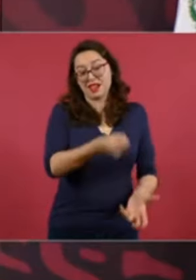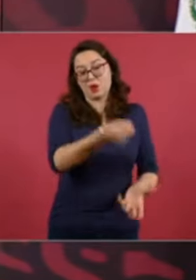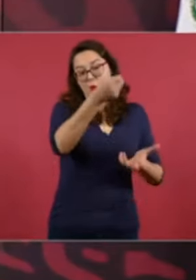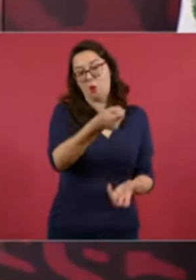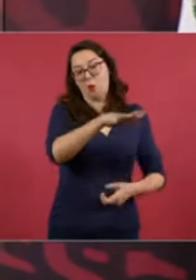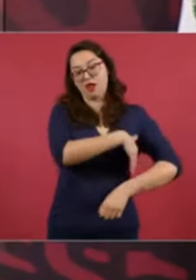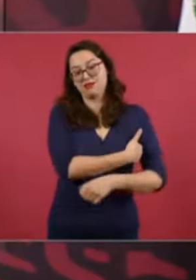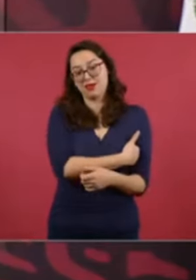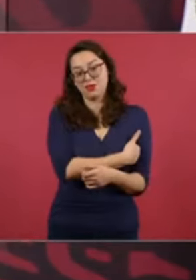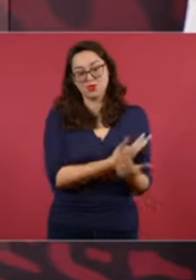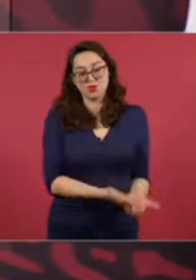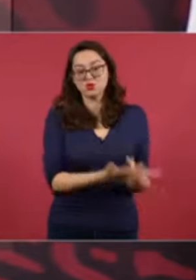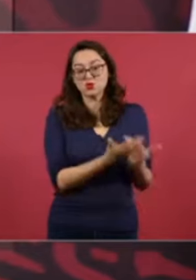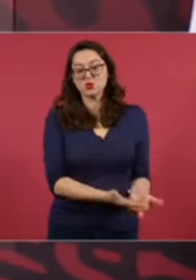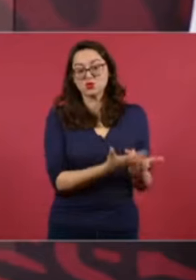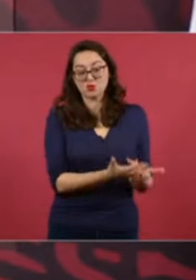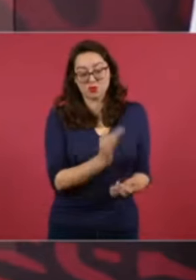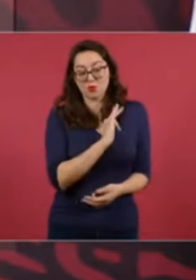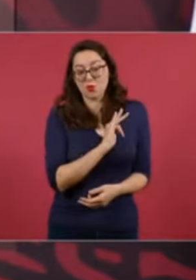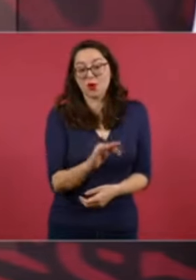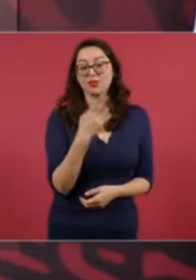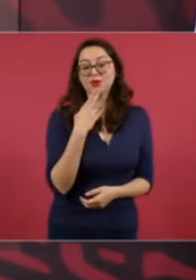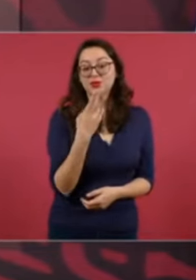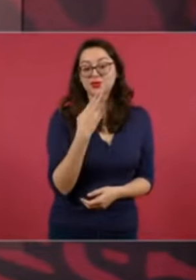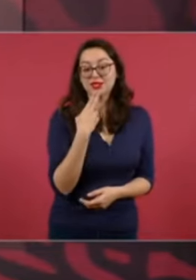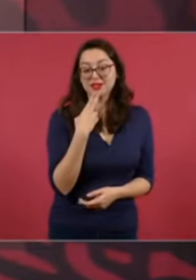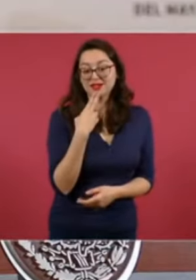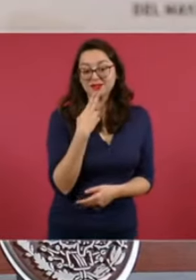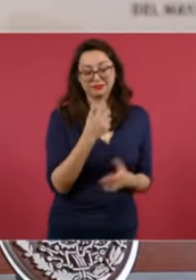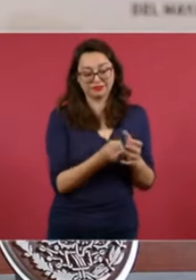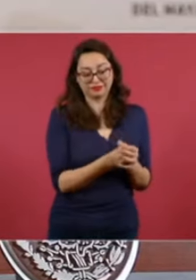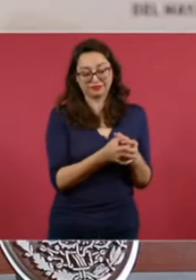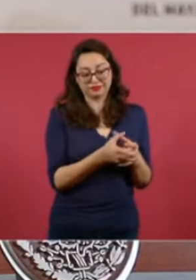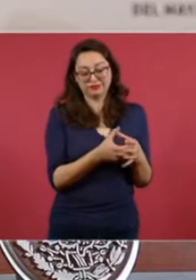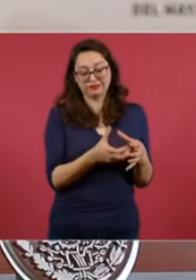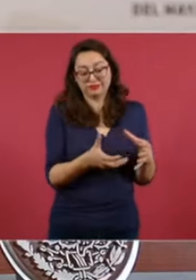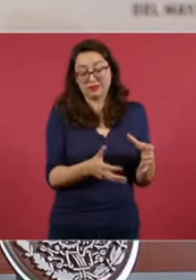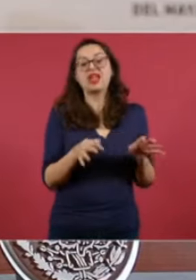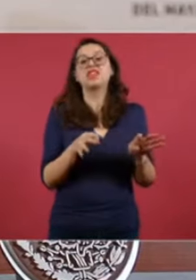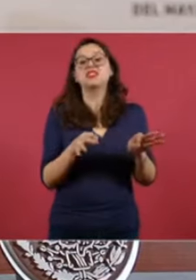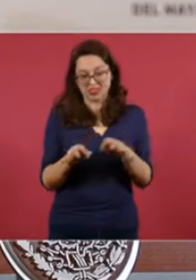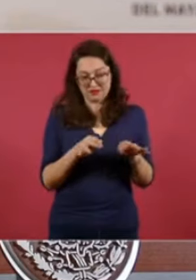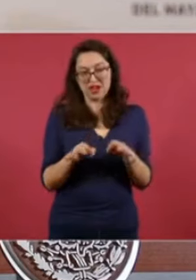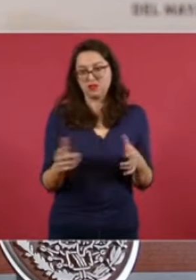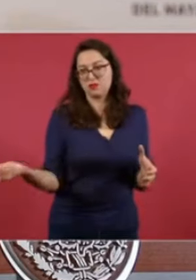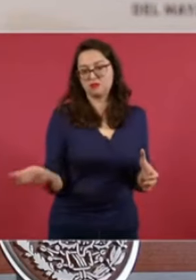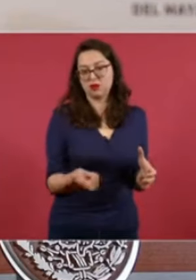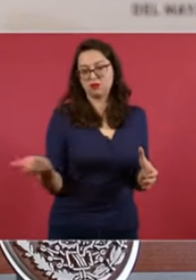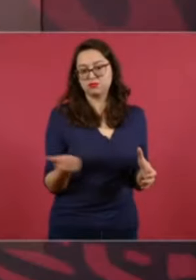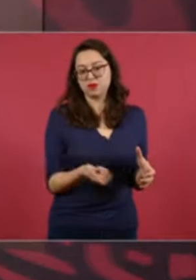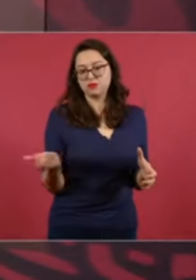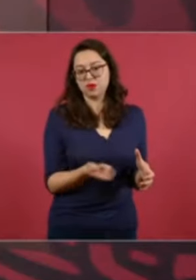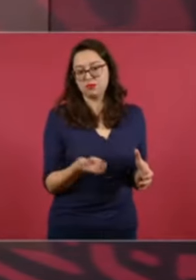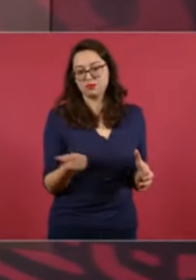Y entonces sí es un fondo que va creciendo porque tiene un rendimiento financiero.